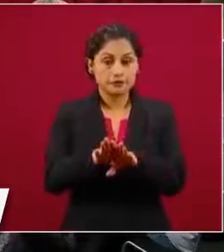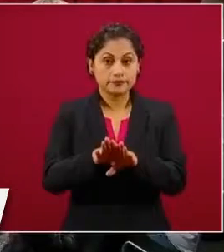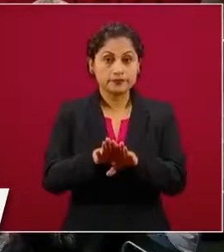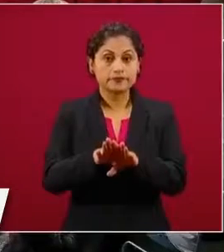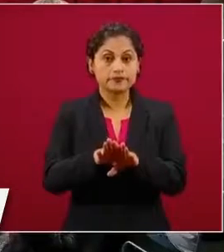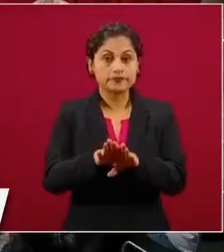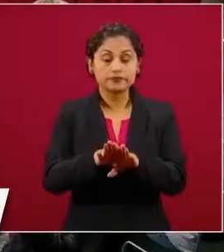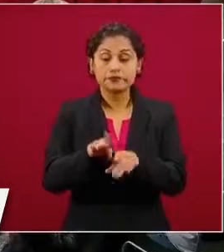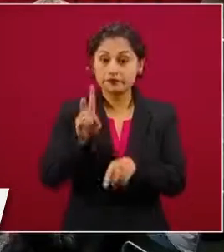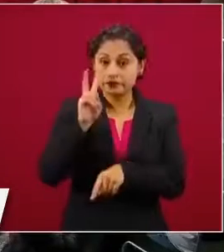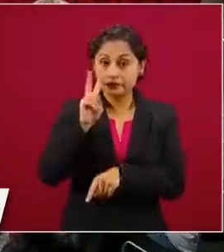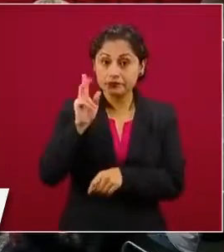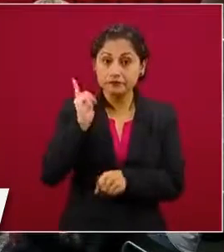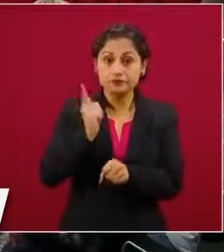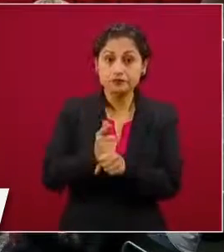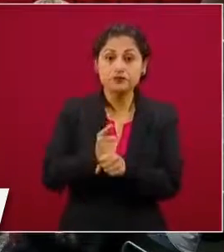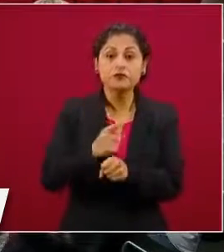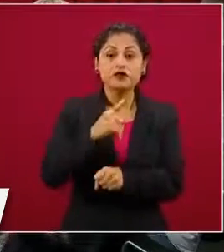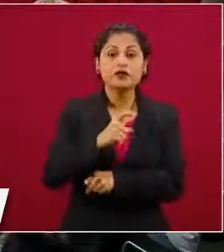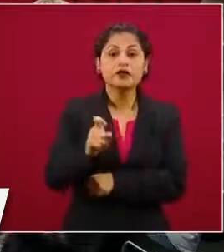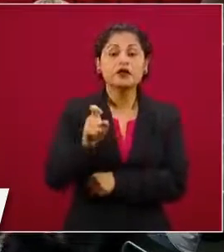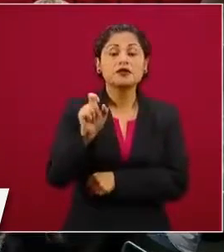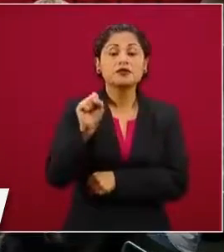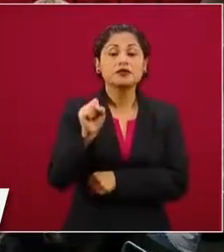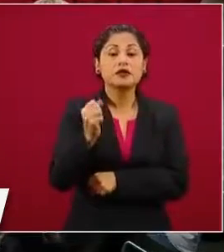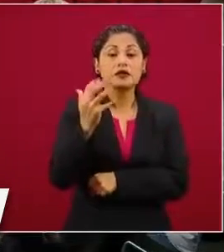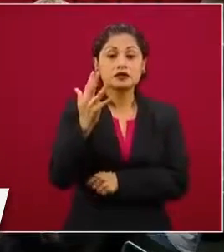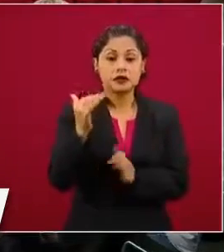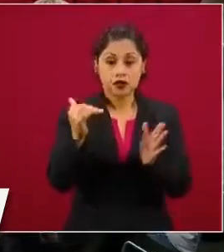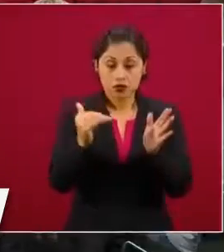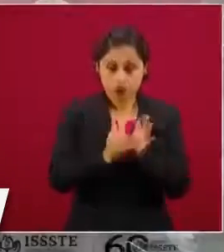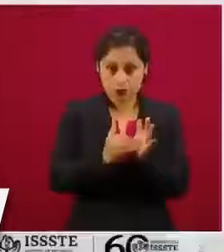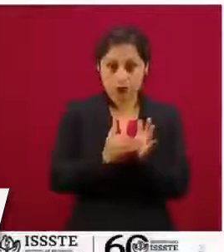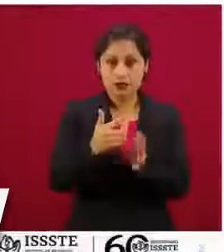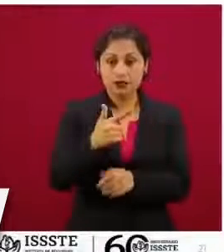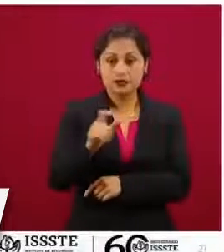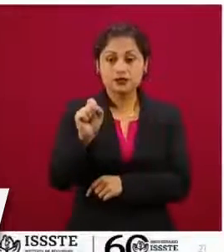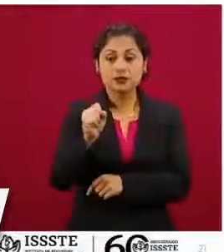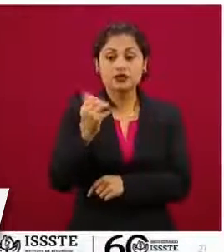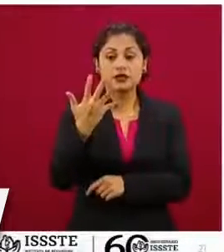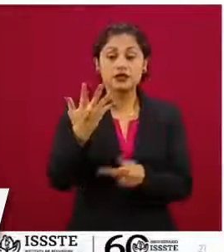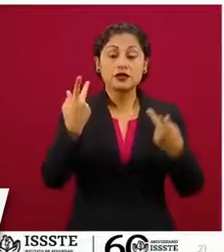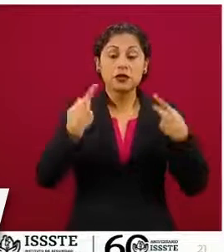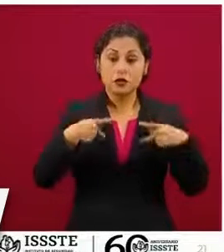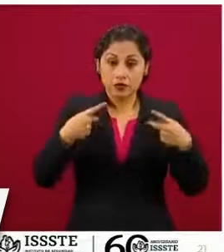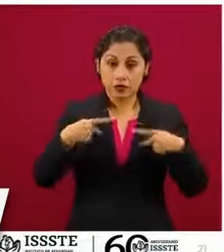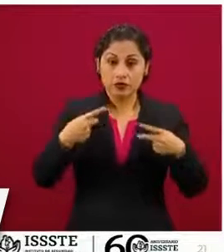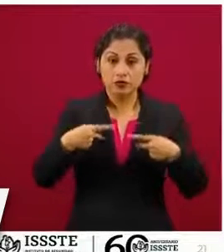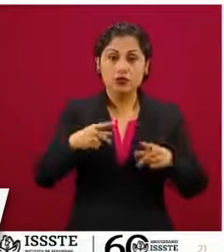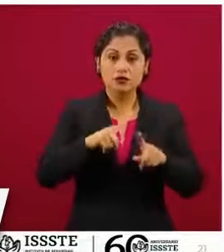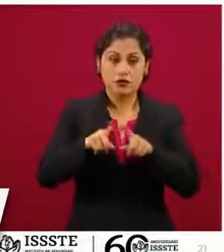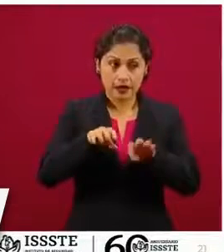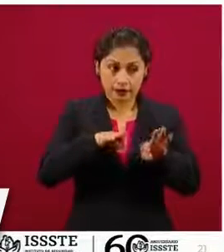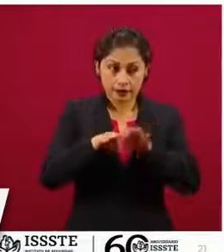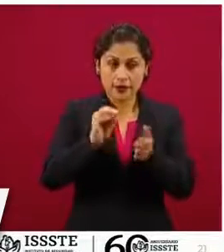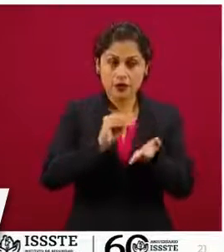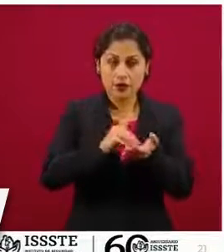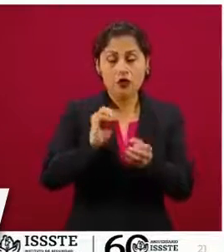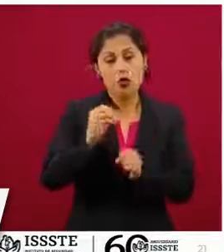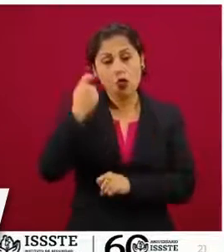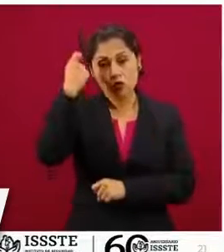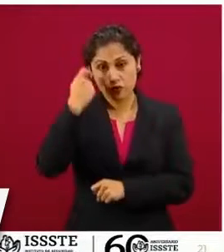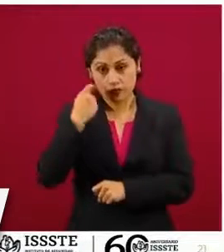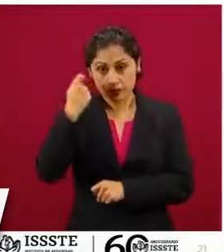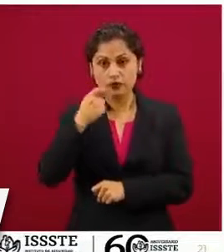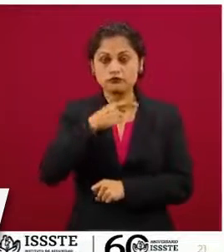que se inscribieron 165 mil 765 trabajadores jubilados y pensionados para participar